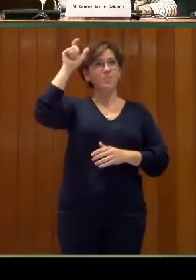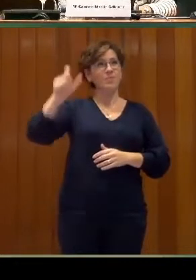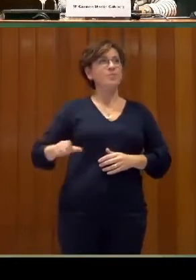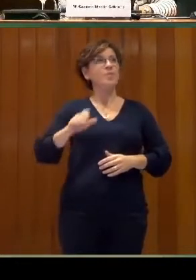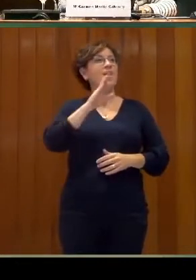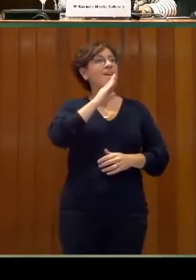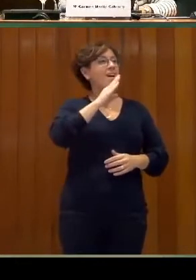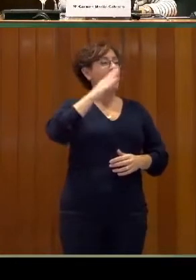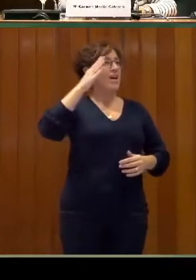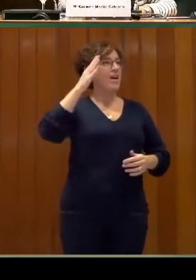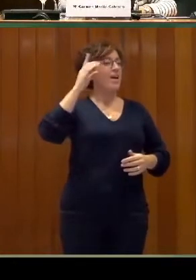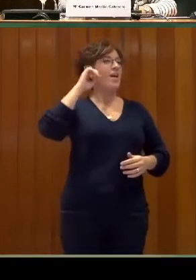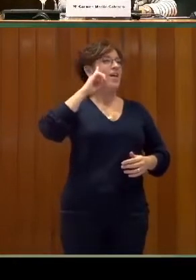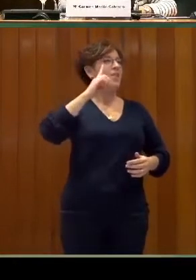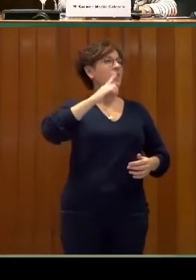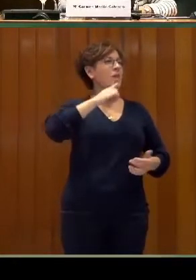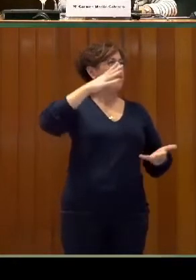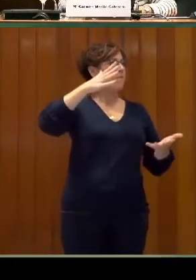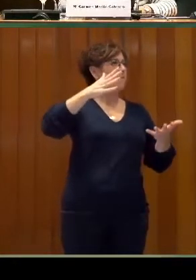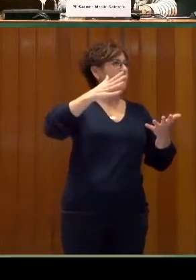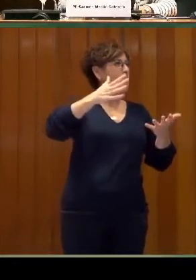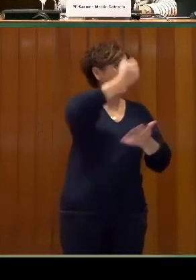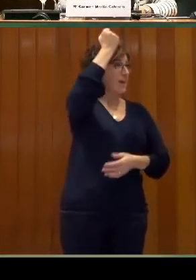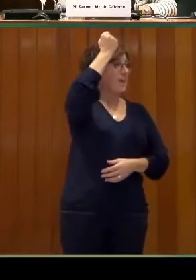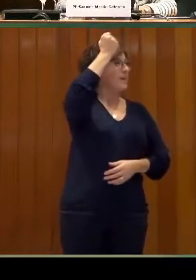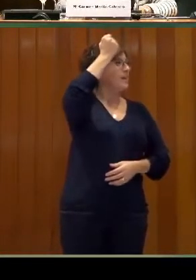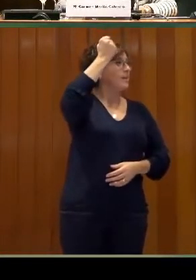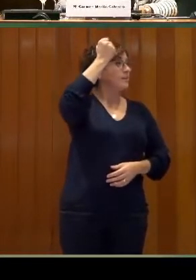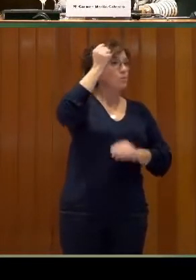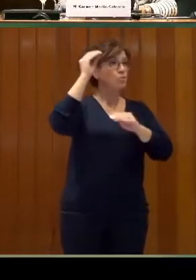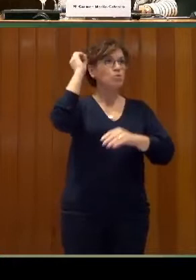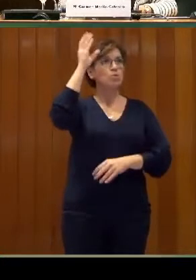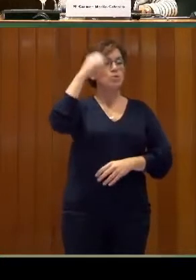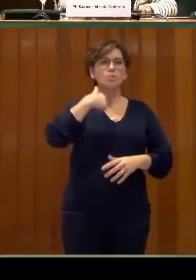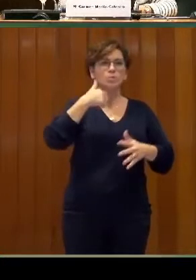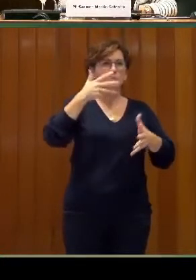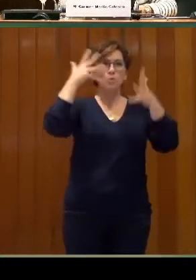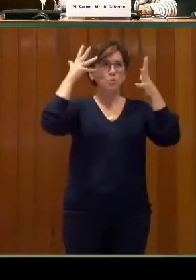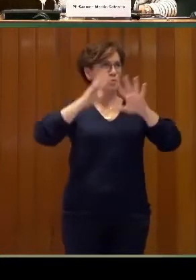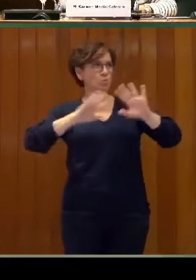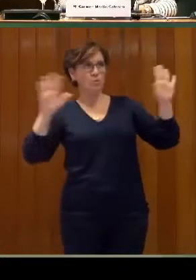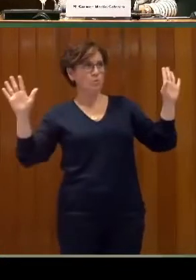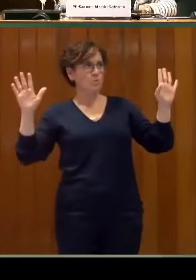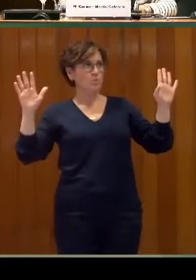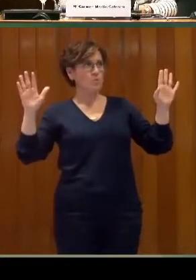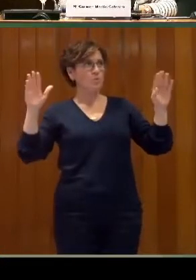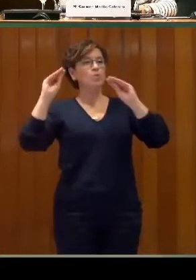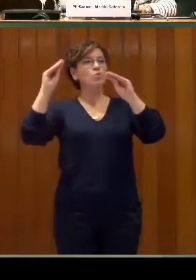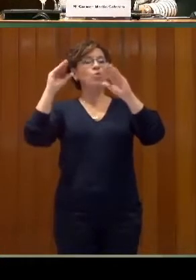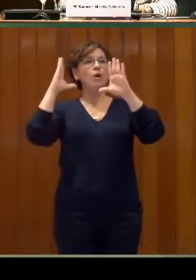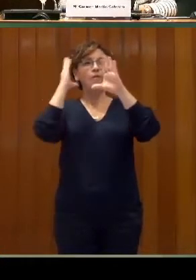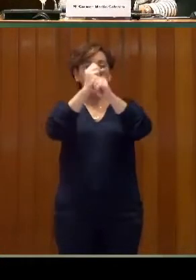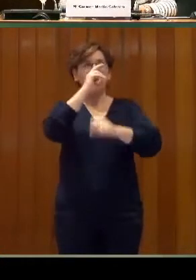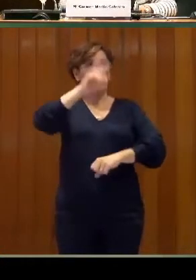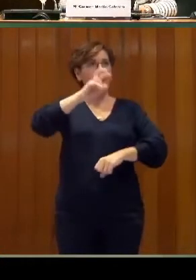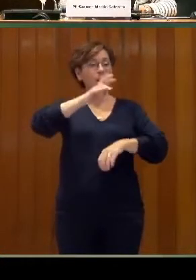Gain, que me ha encantado, creo que es un enfoque fantástico y que me ayuda además para arrancar